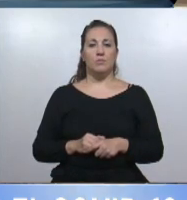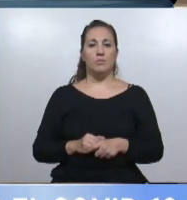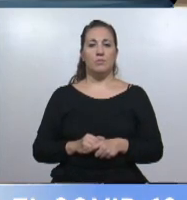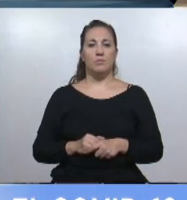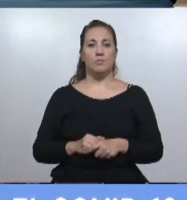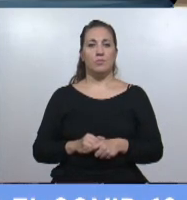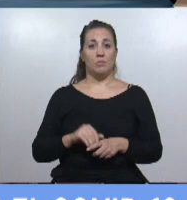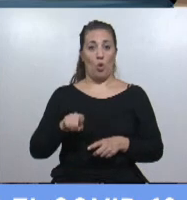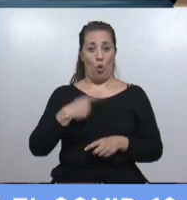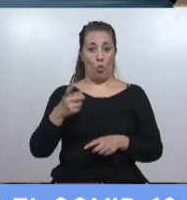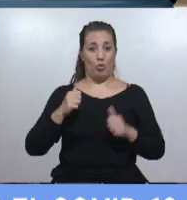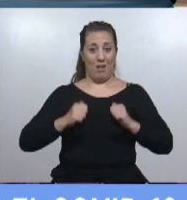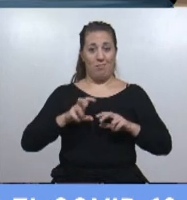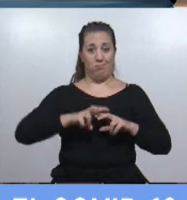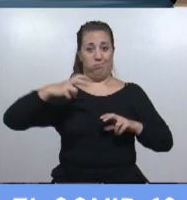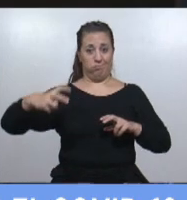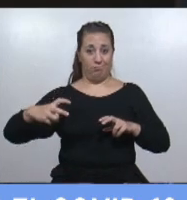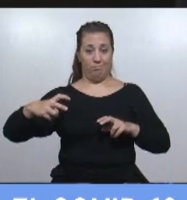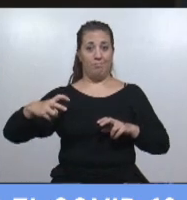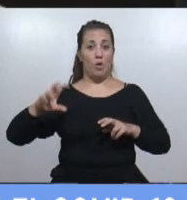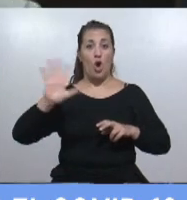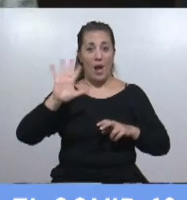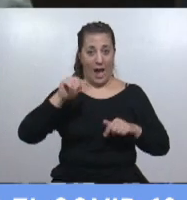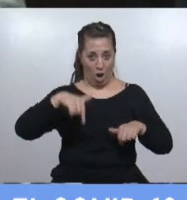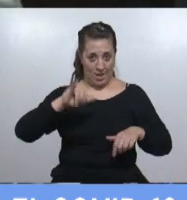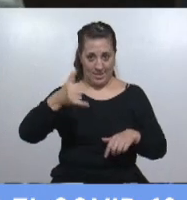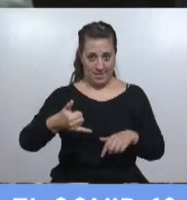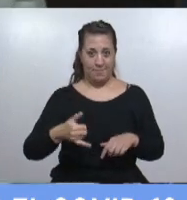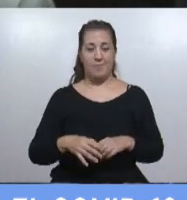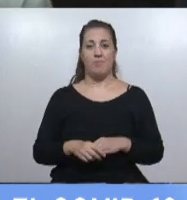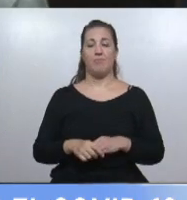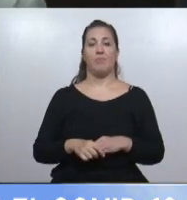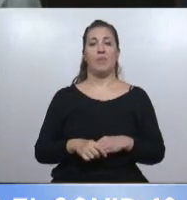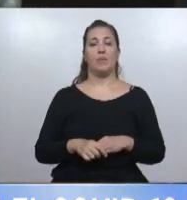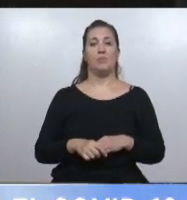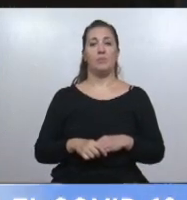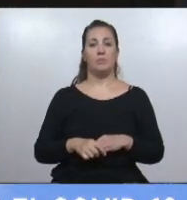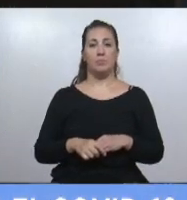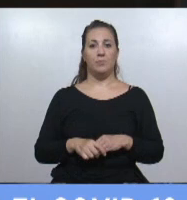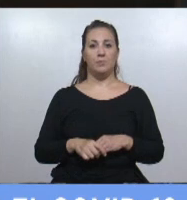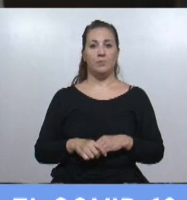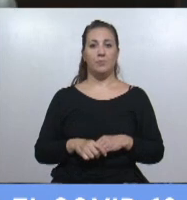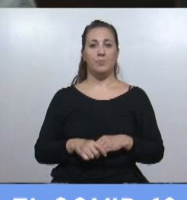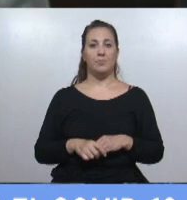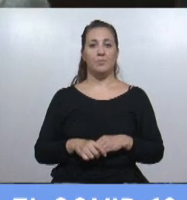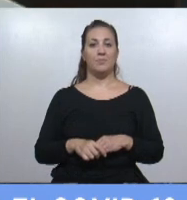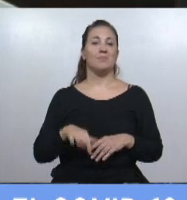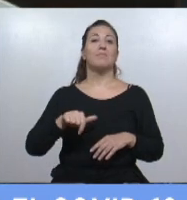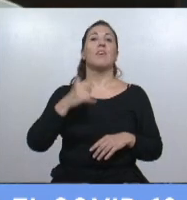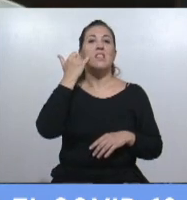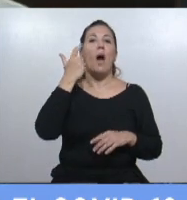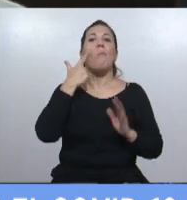¿Cambio de banca? Hola, hola, ahora sí, ahora sí. Bueno, la tercera es vencida.